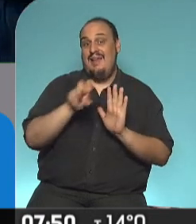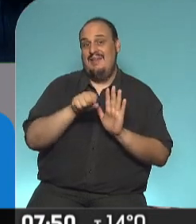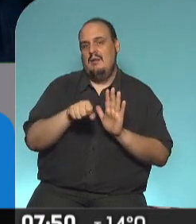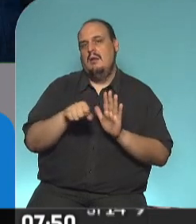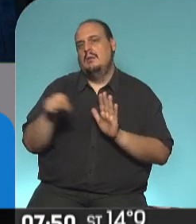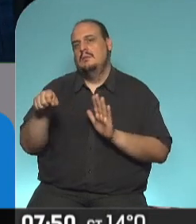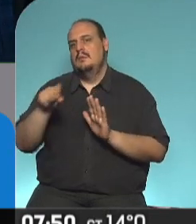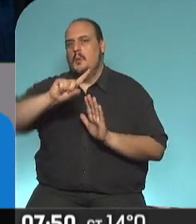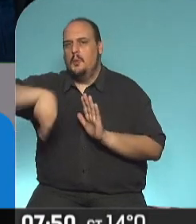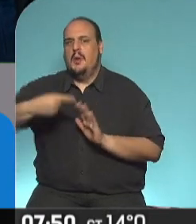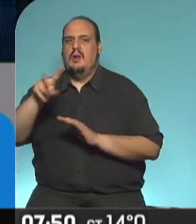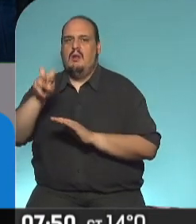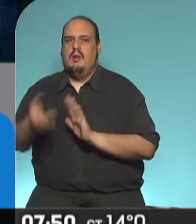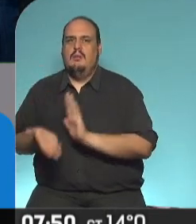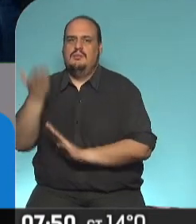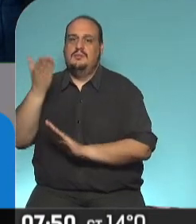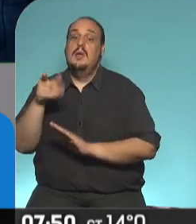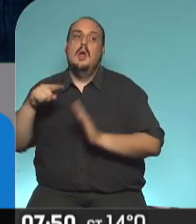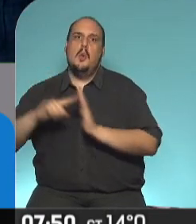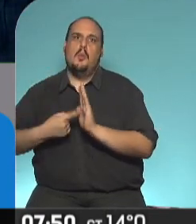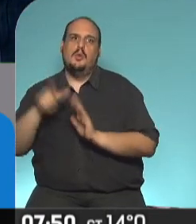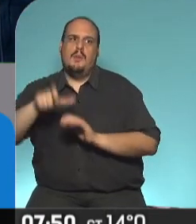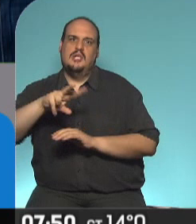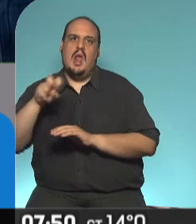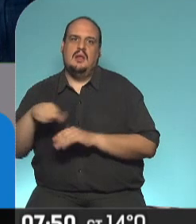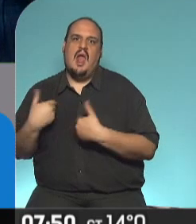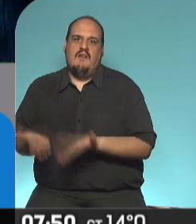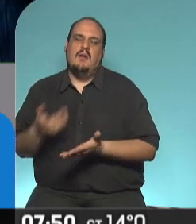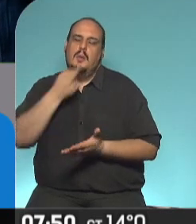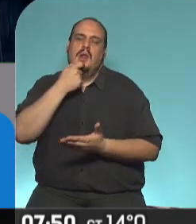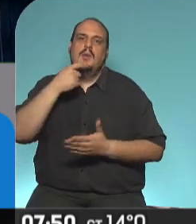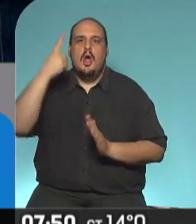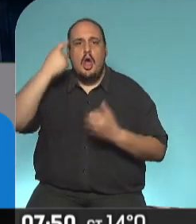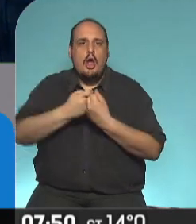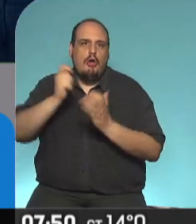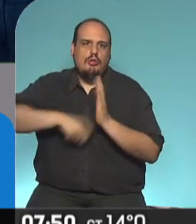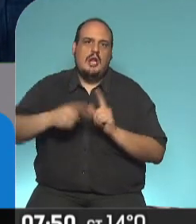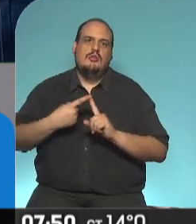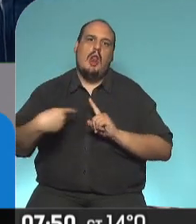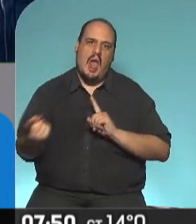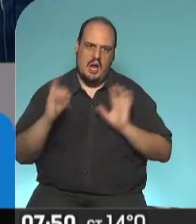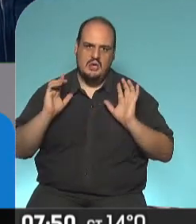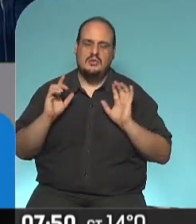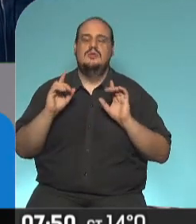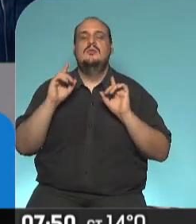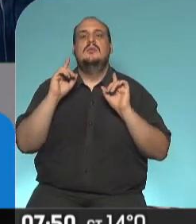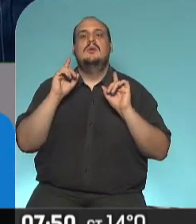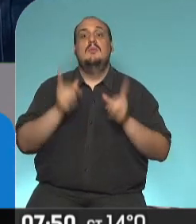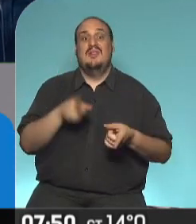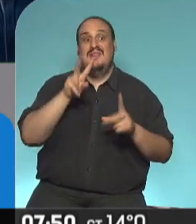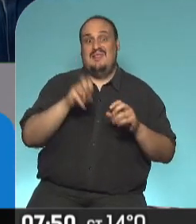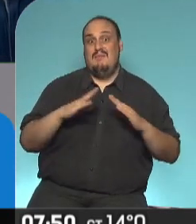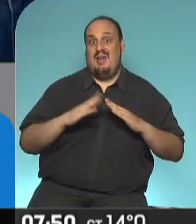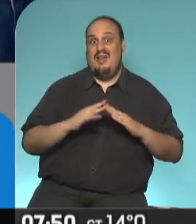tiene puntos muy beneficiosos para los inquilinos, como por ejemplo un contrato más extenso, pero que del lado del